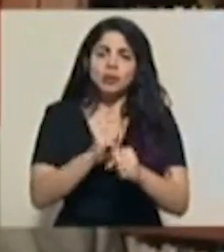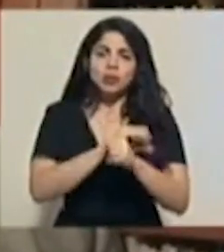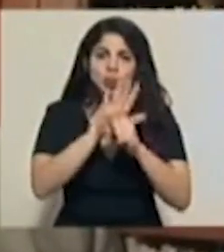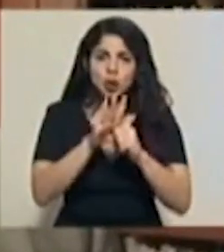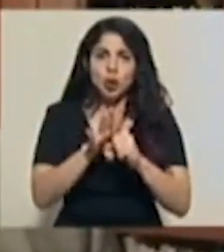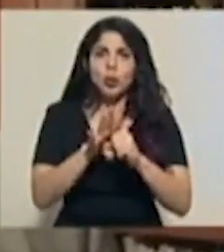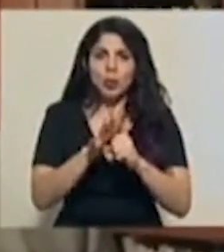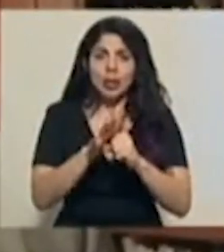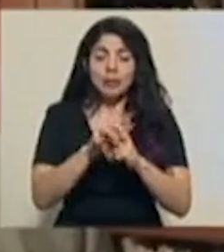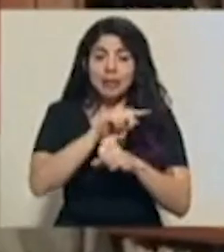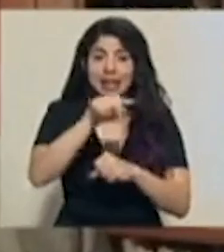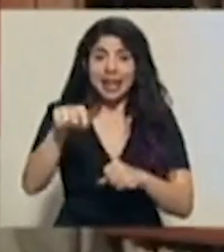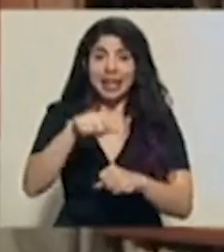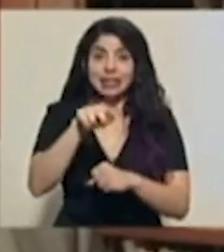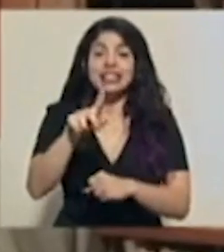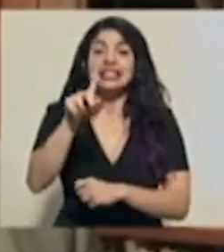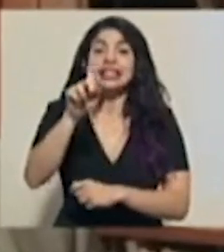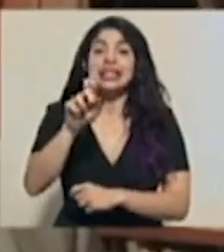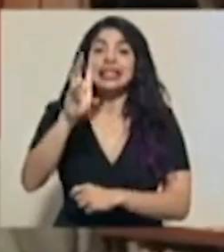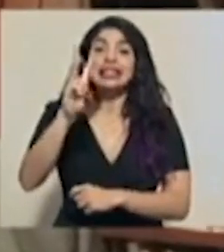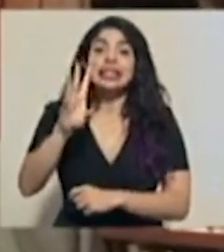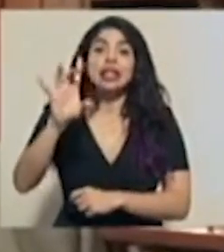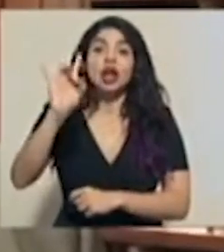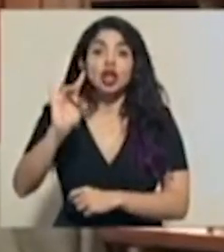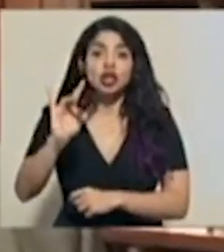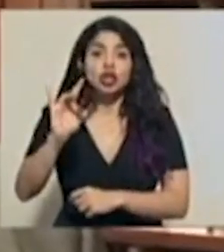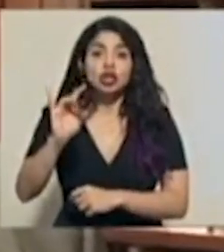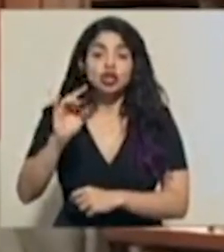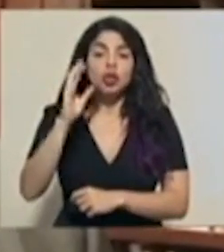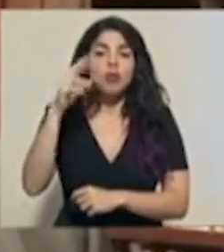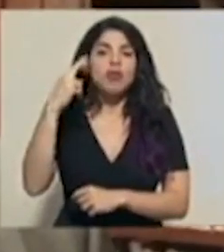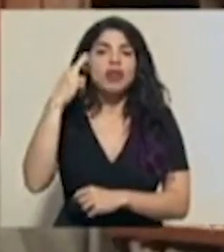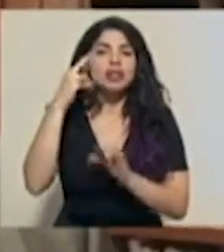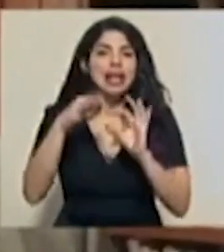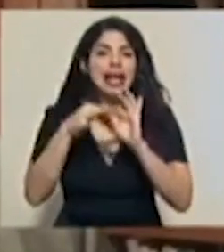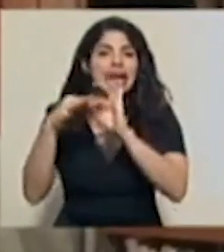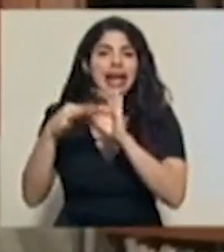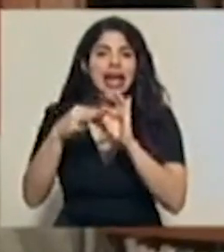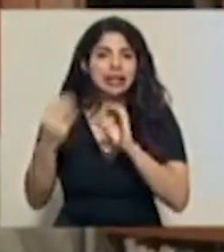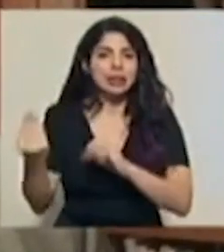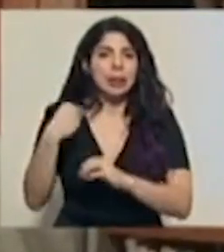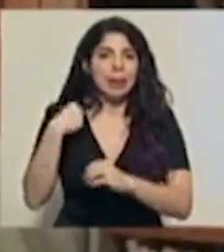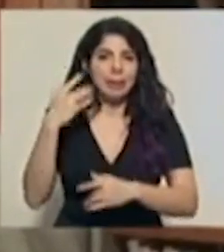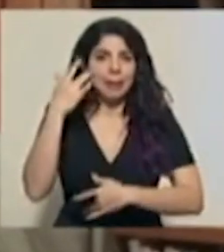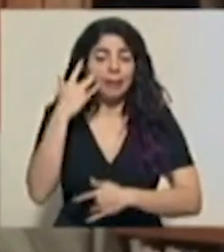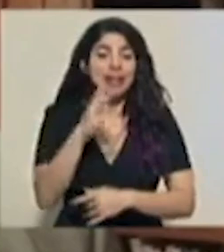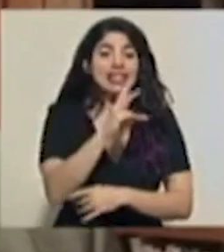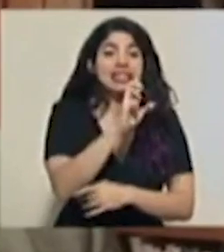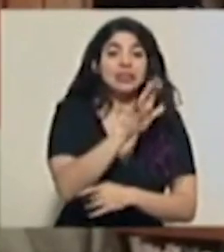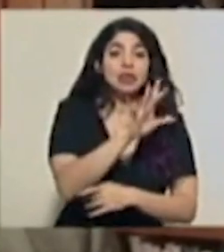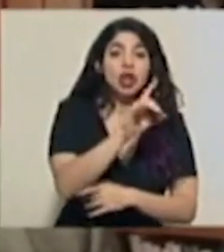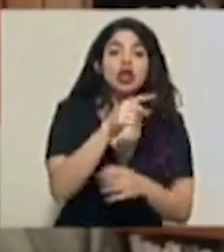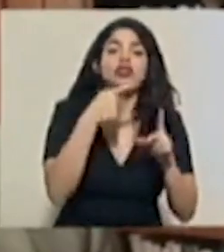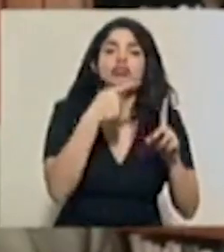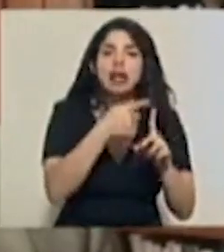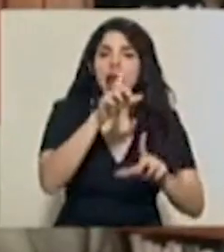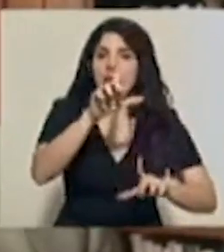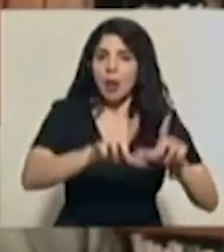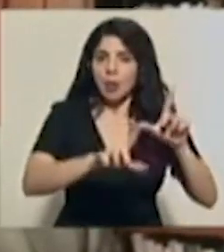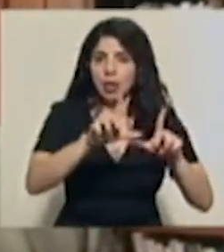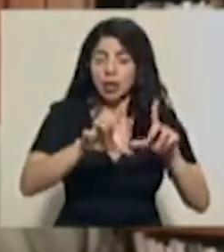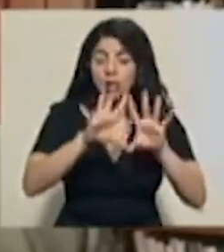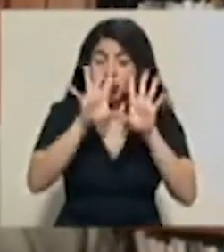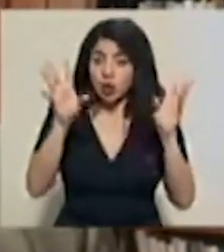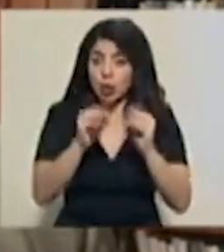de los cuales 168 son por nexo epidemiológico y 658 por laboratorio, para un